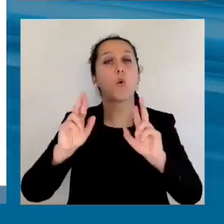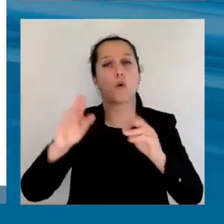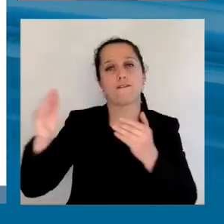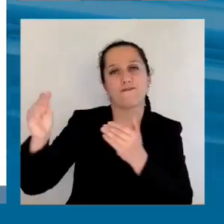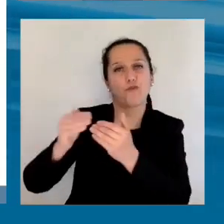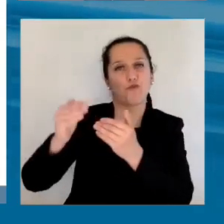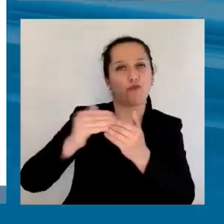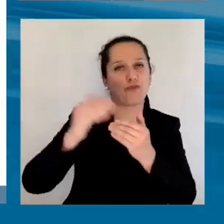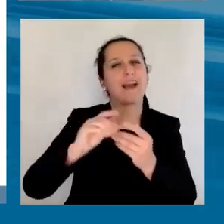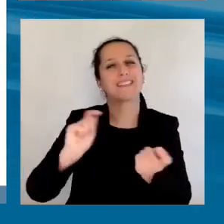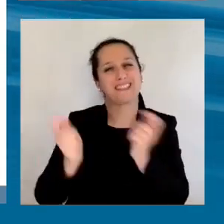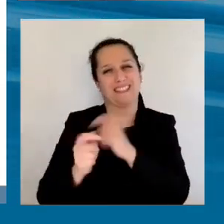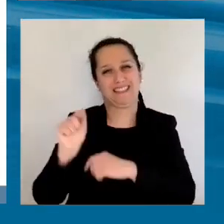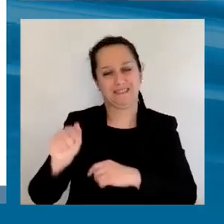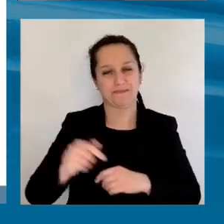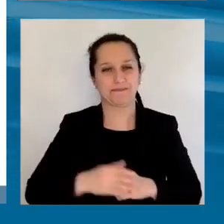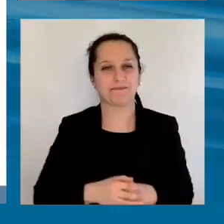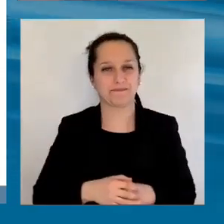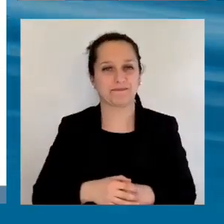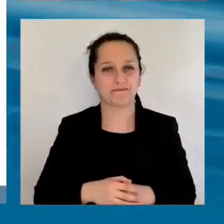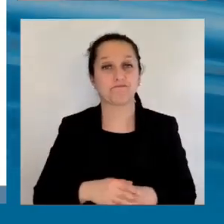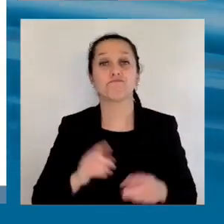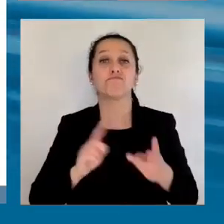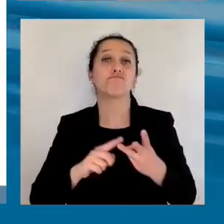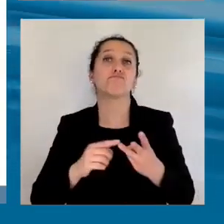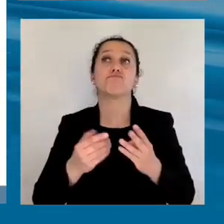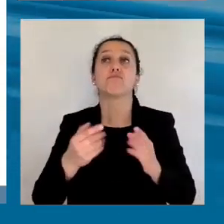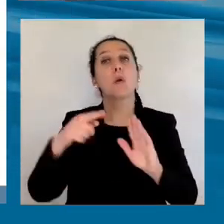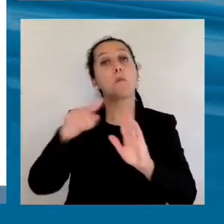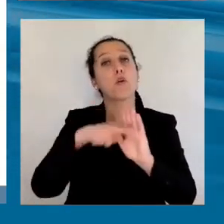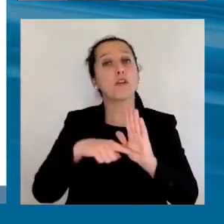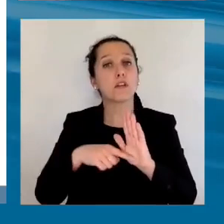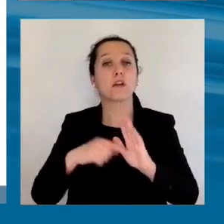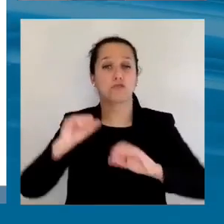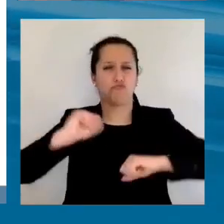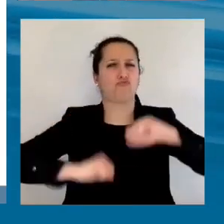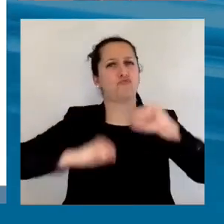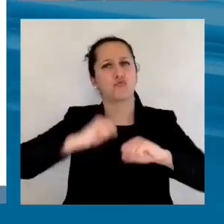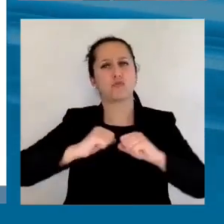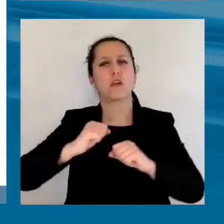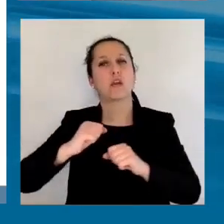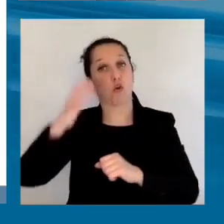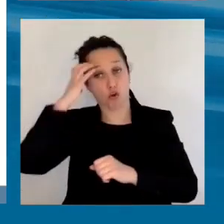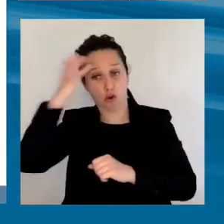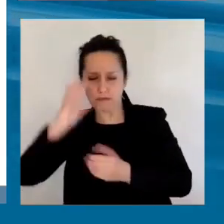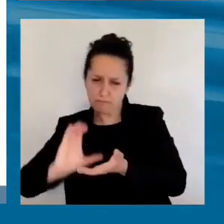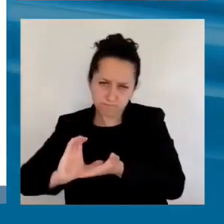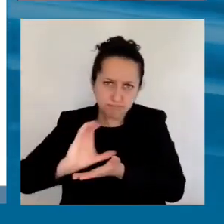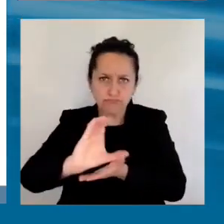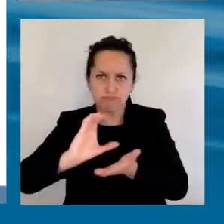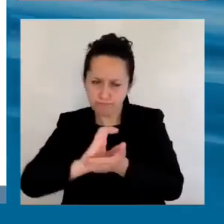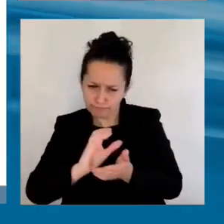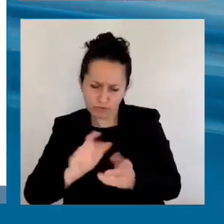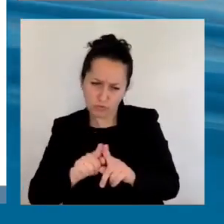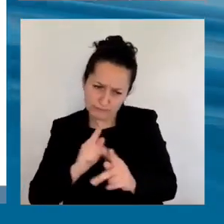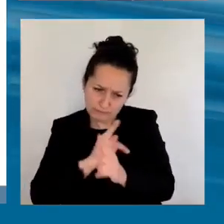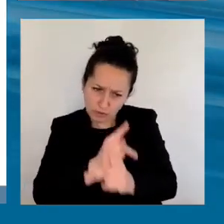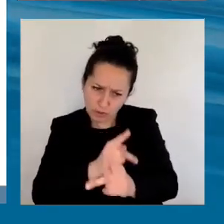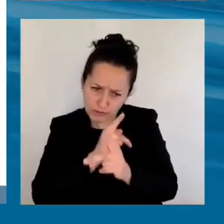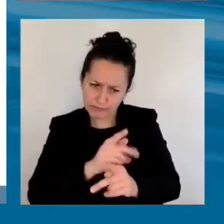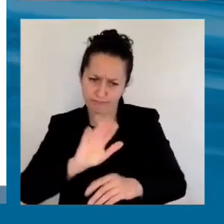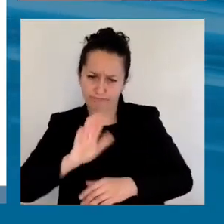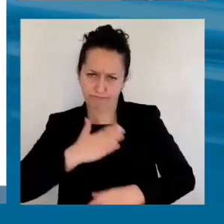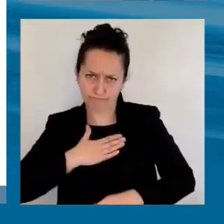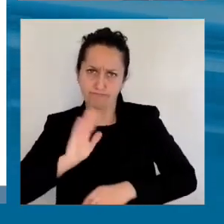Un retorno a políticas industriales basadas en subsidios fuertes o proteccionismo. También hay un proceso de